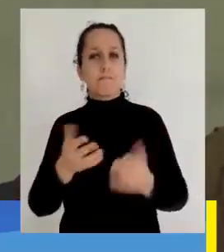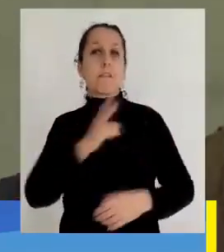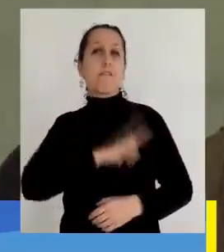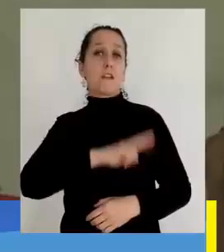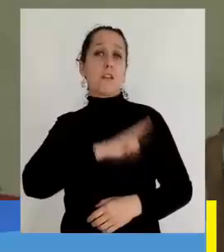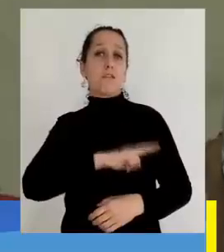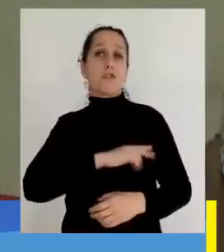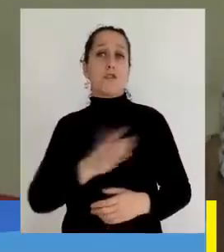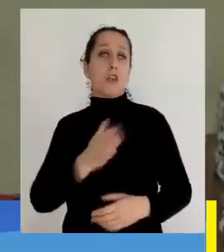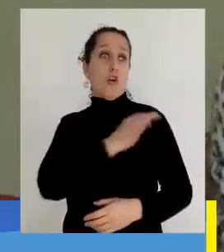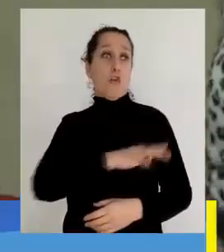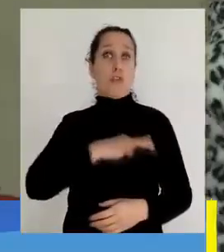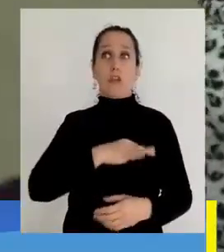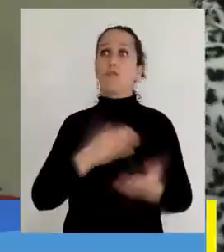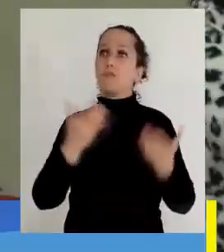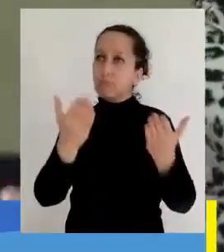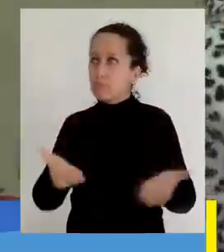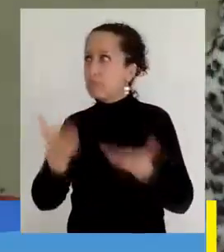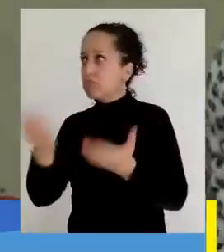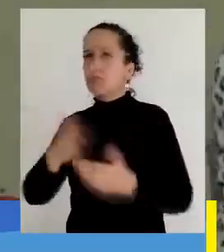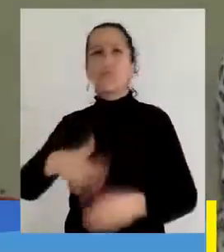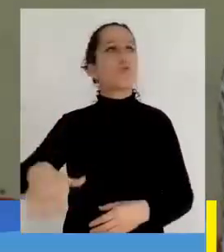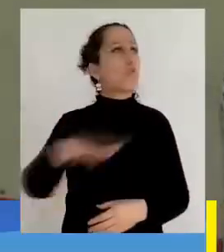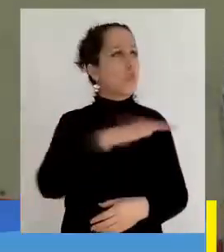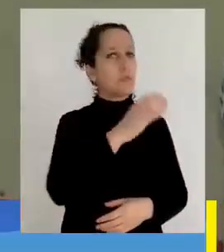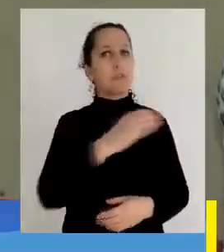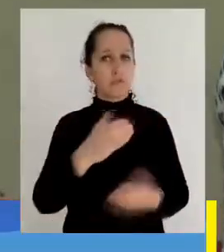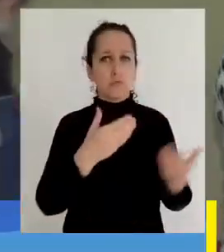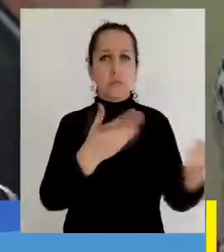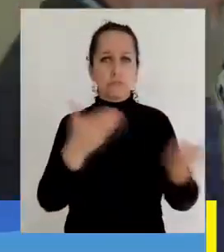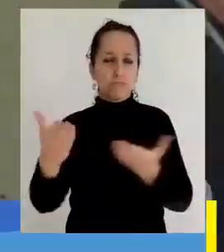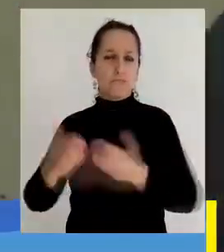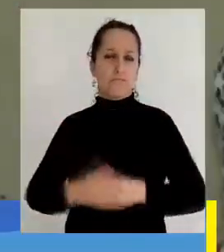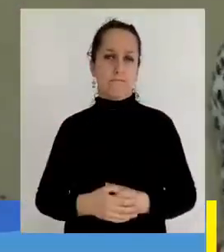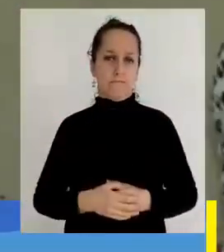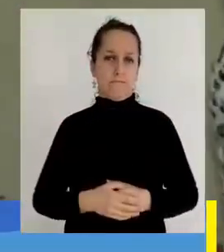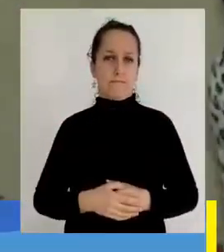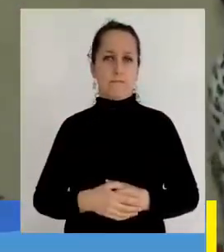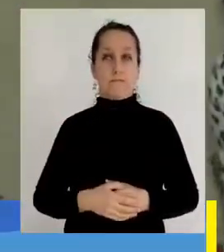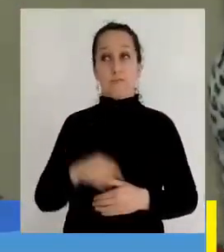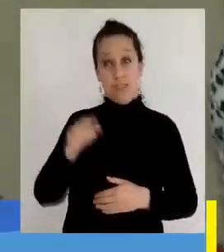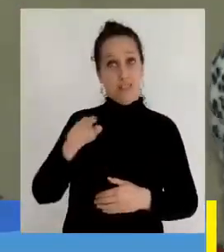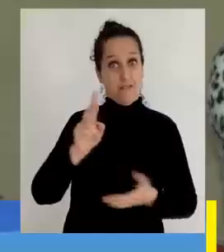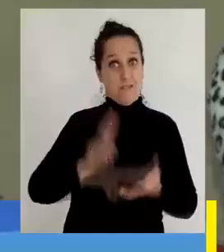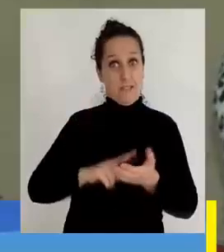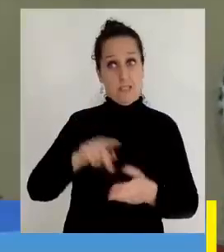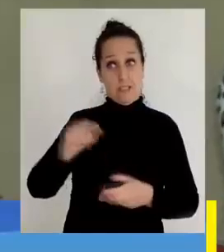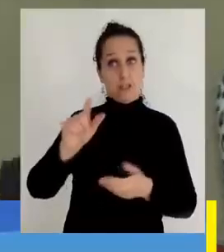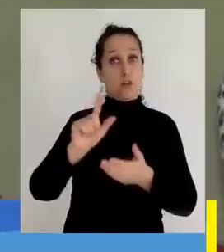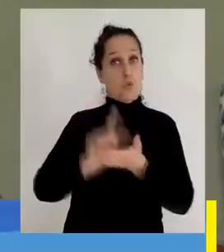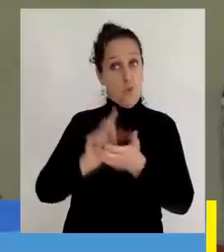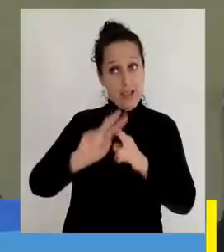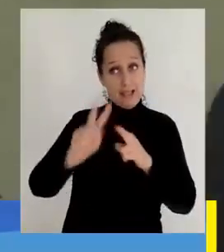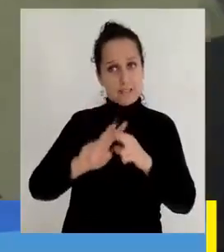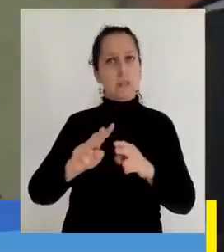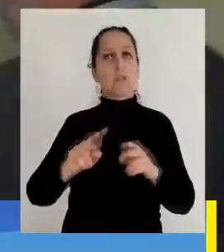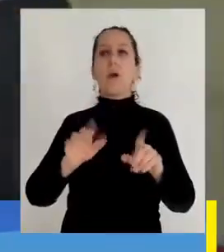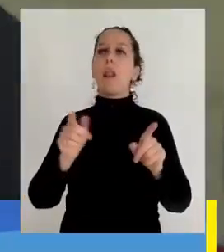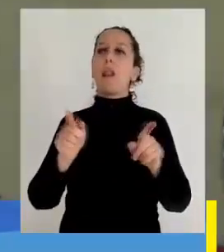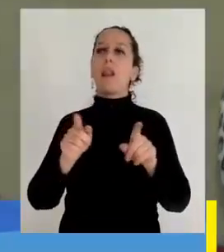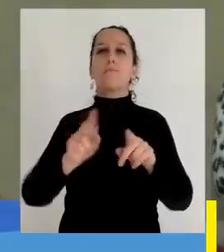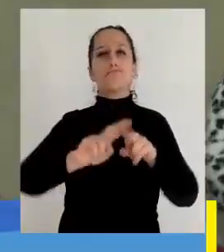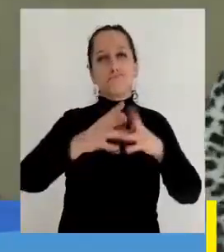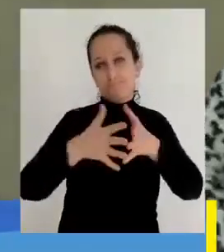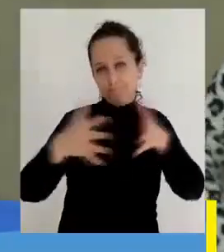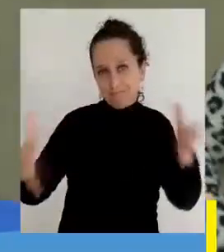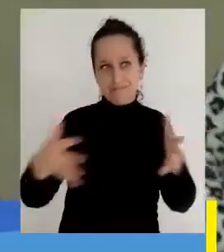los beneficios que tiene el gobierno regional puedan llegar a todos los sectores. Entonces hay un área verde importante que se va a instalar, se